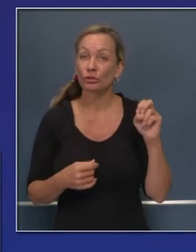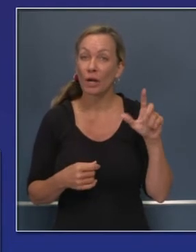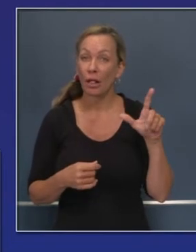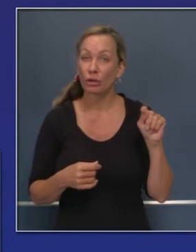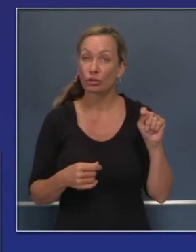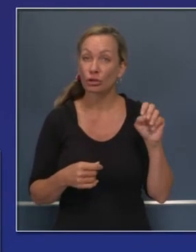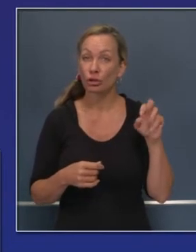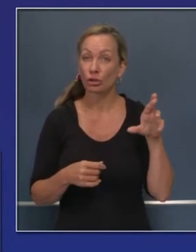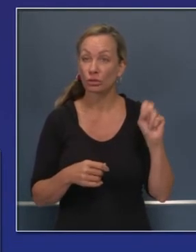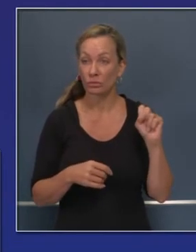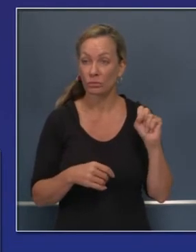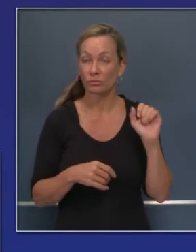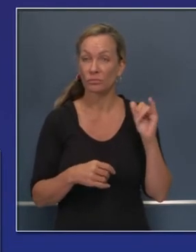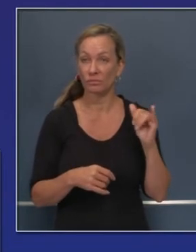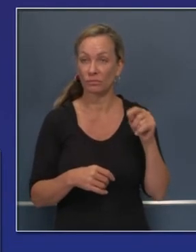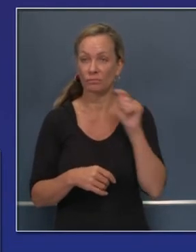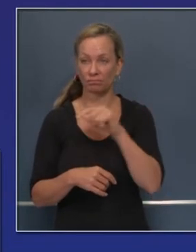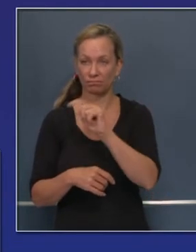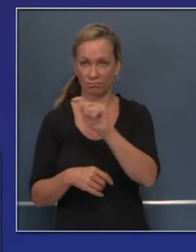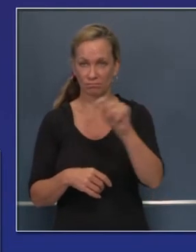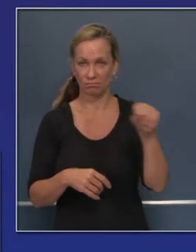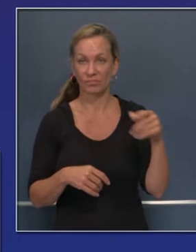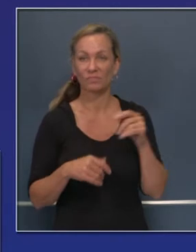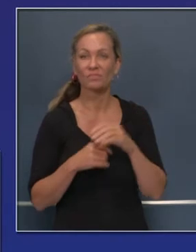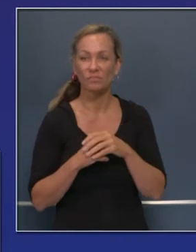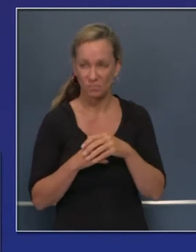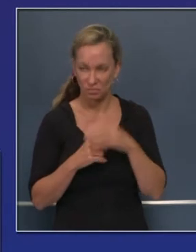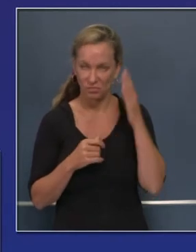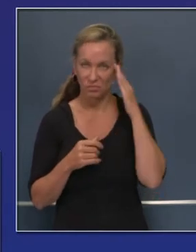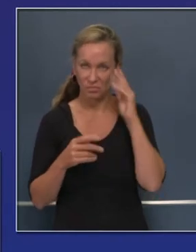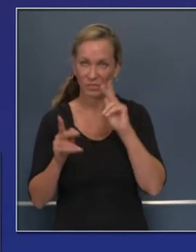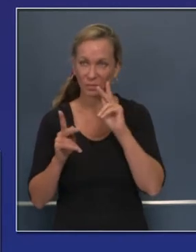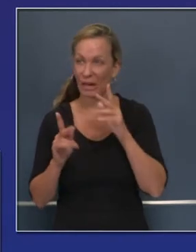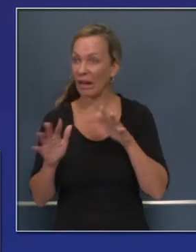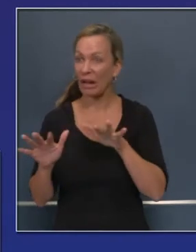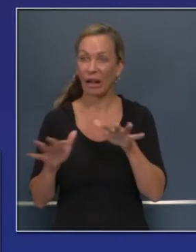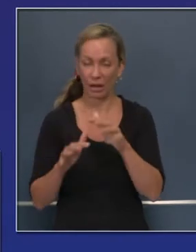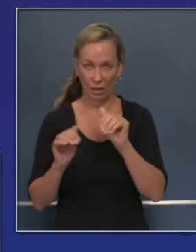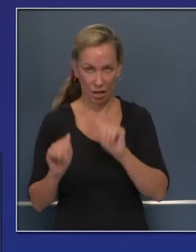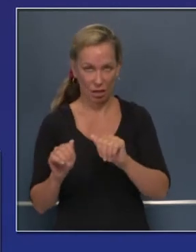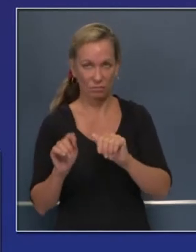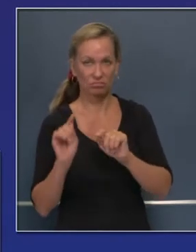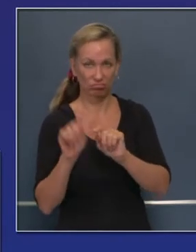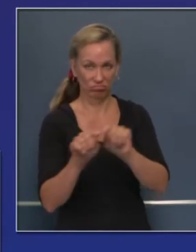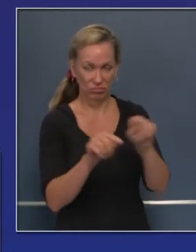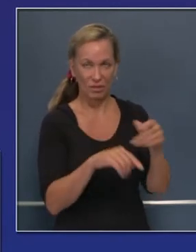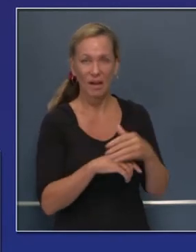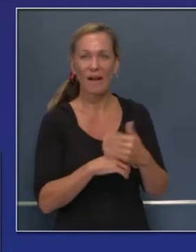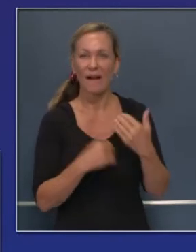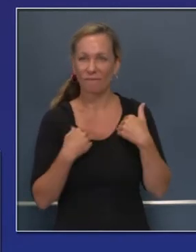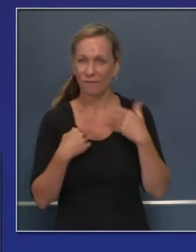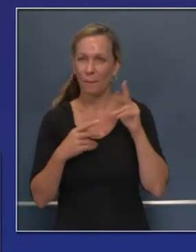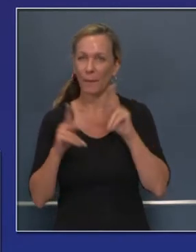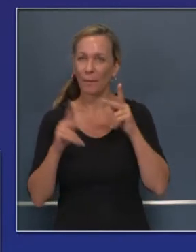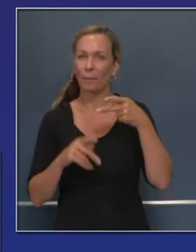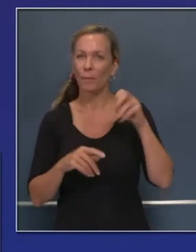les quiero dar una reseña breve de algunos de estos esfuerzos. Ahora tenemos